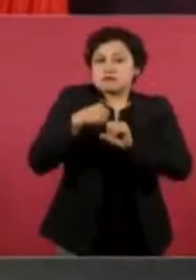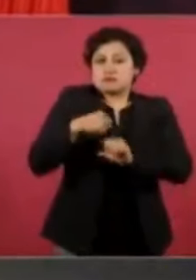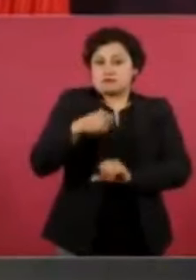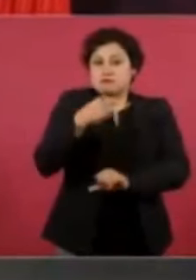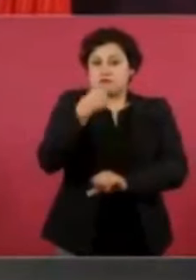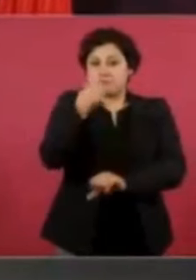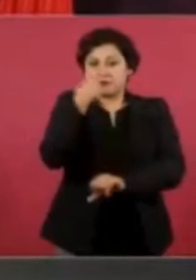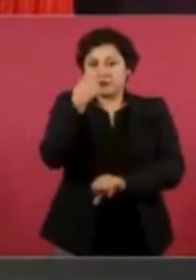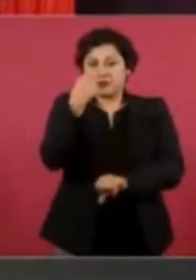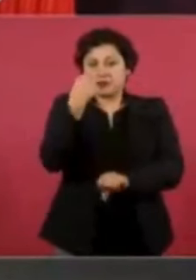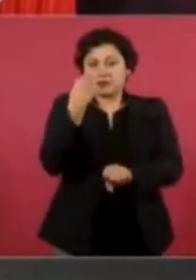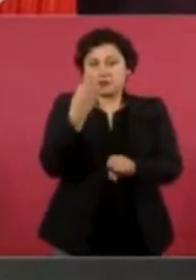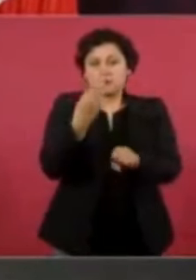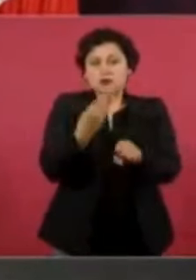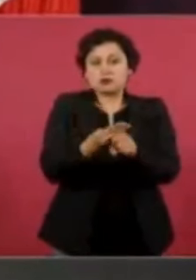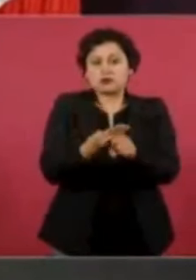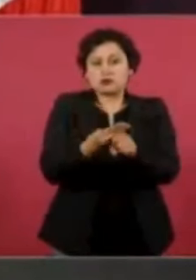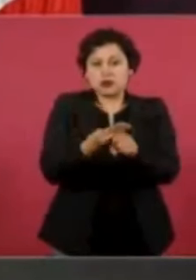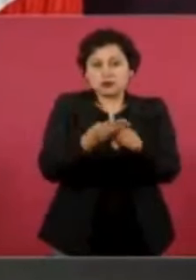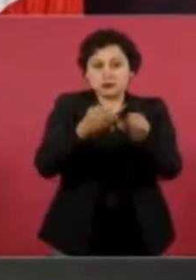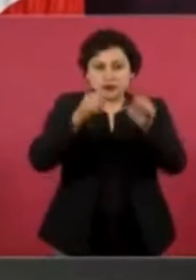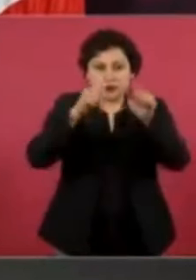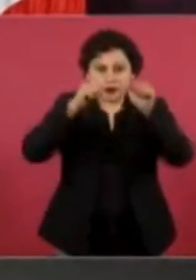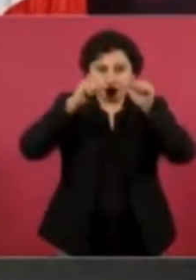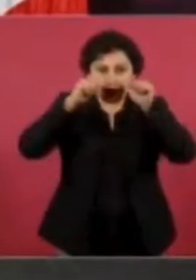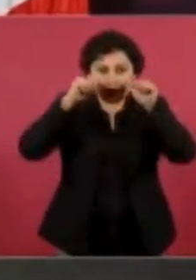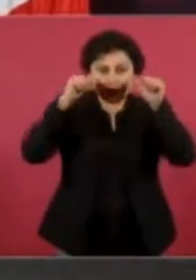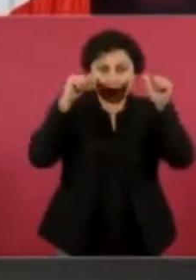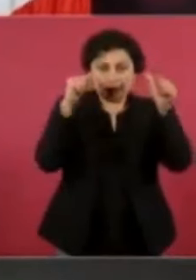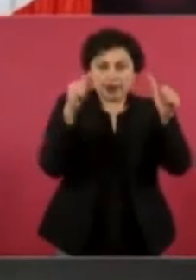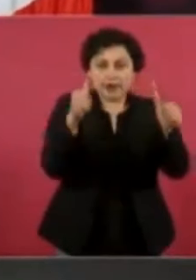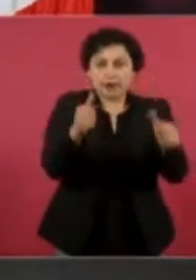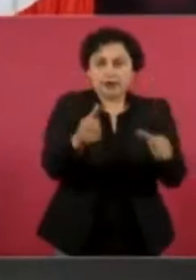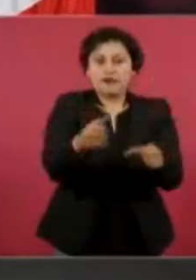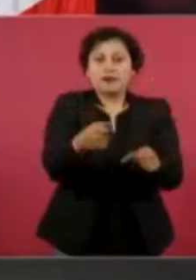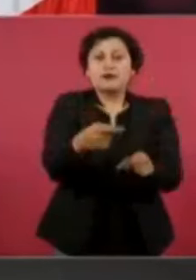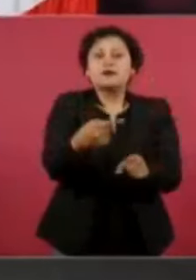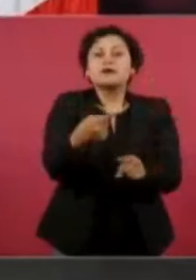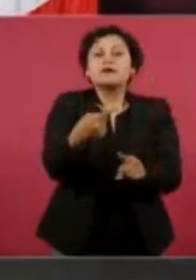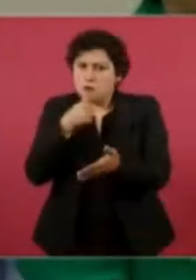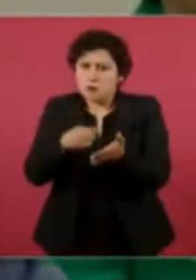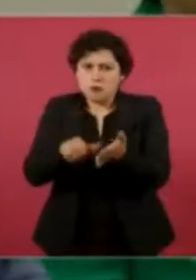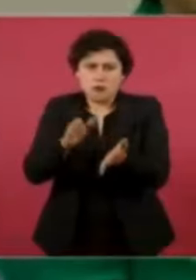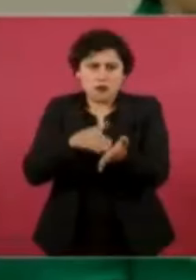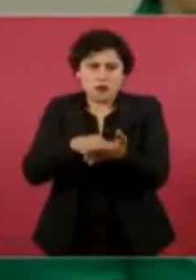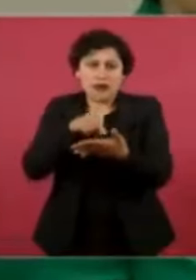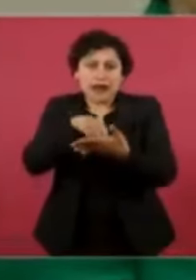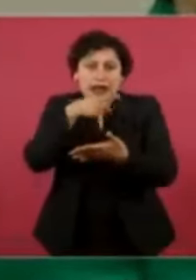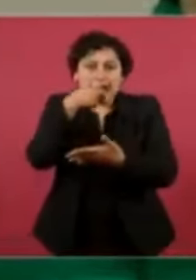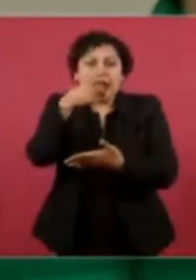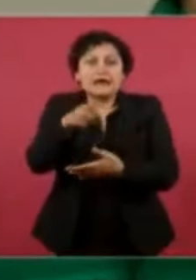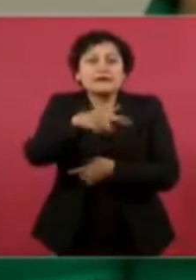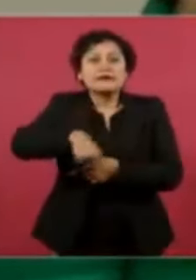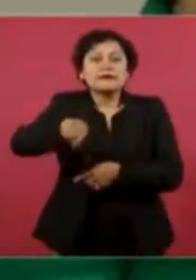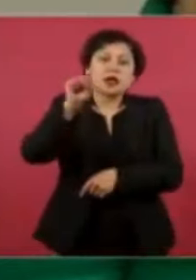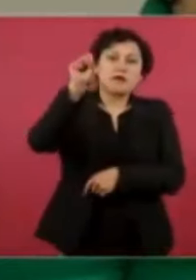salario eso le preguntaron pero pues yo creo que siente algo de pudor si es que tiene el gusano este los trabajos del poder judicial